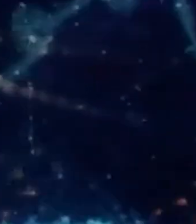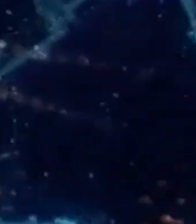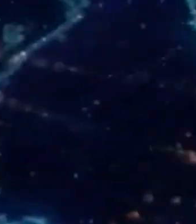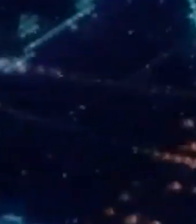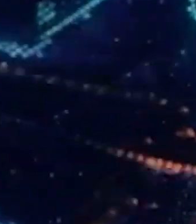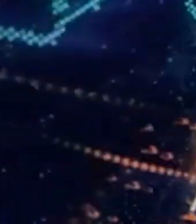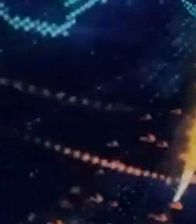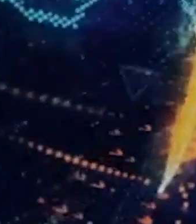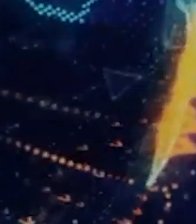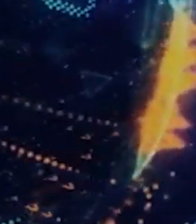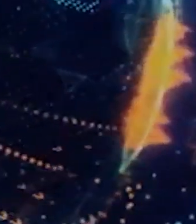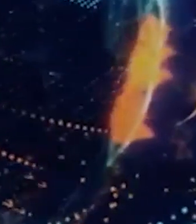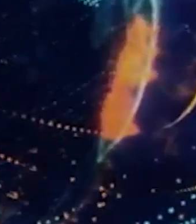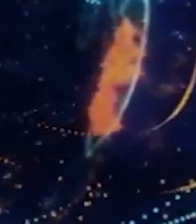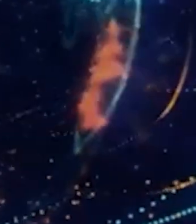Gracias. Gracias. Gracias.